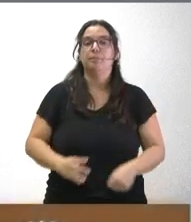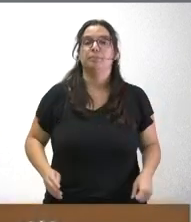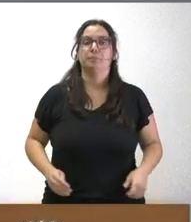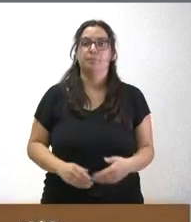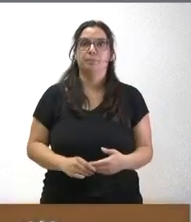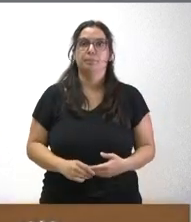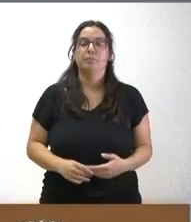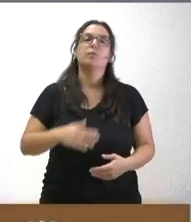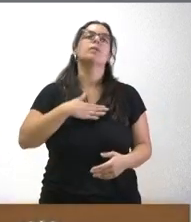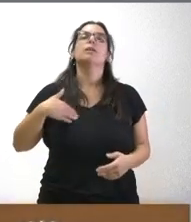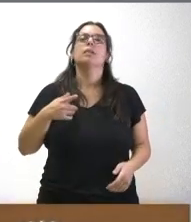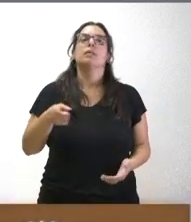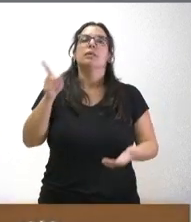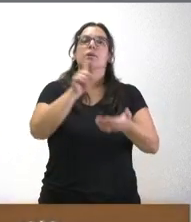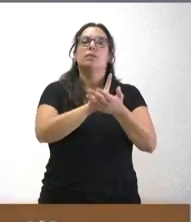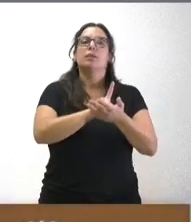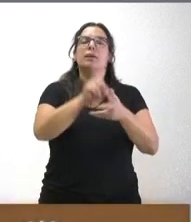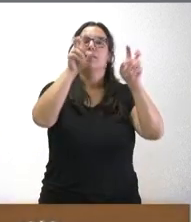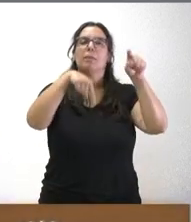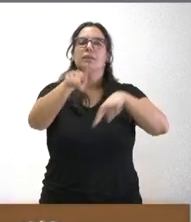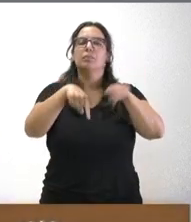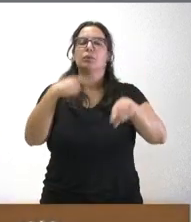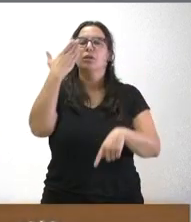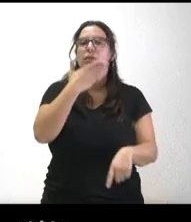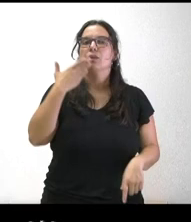si quería volver al tema del transporte escolar